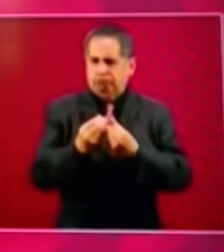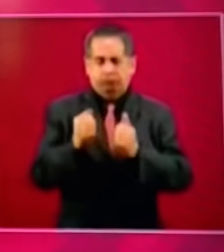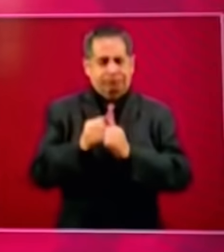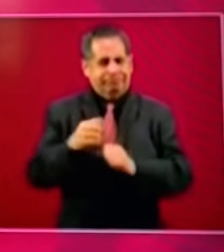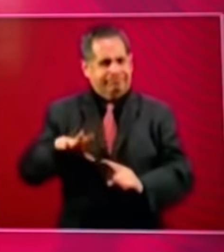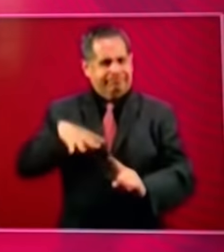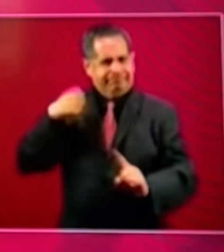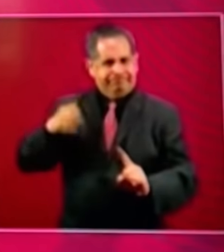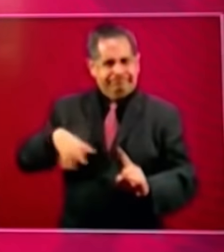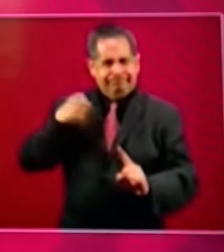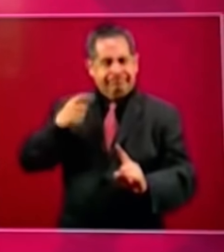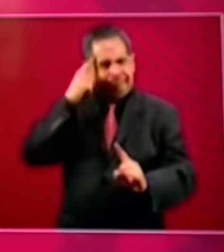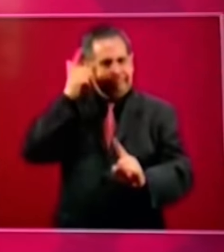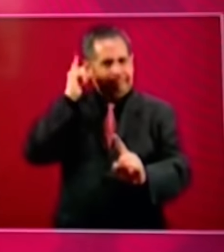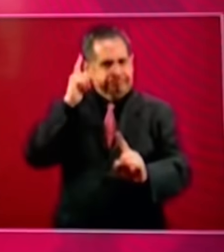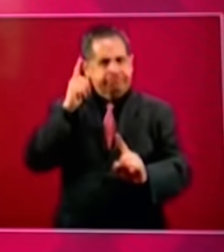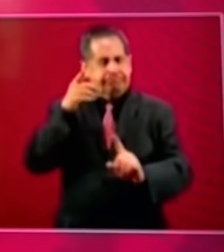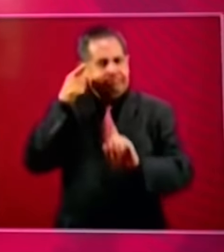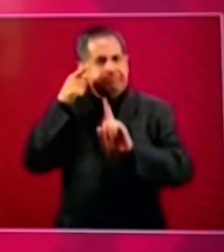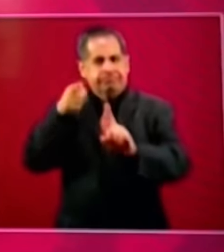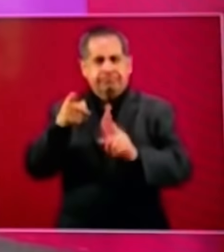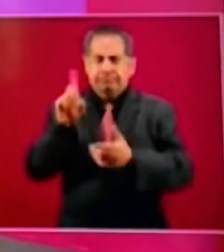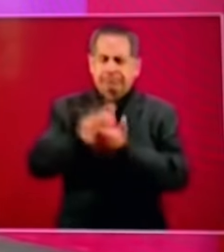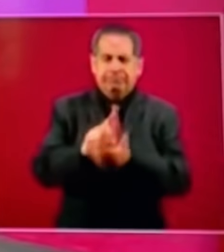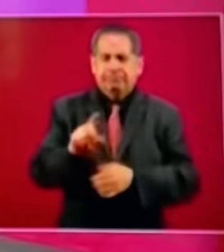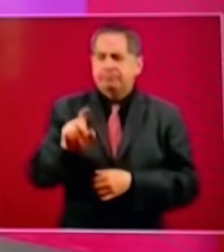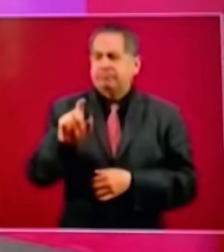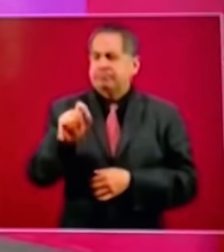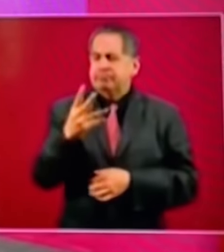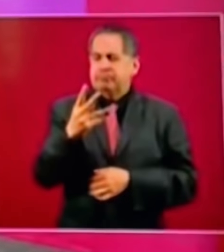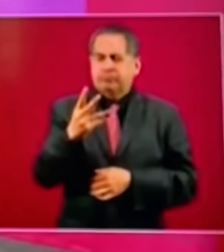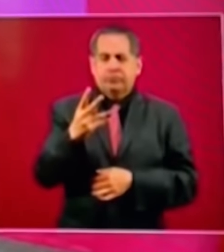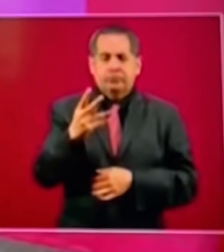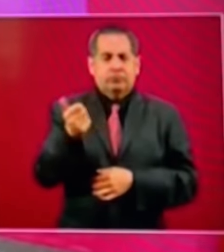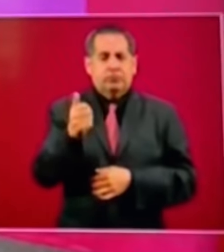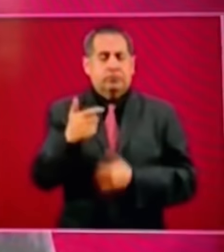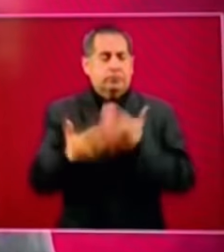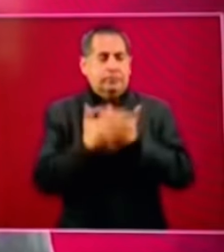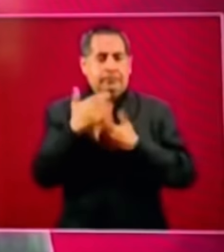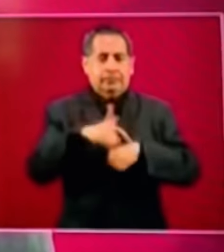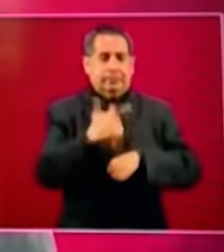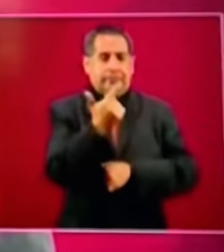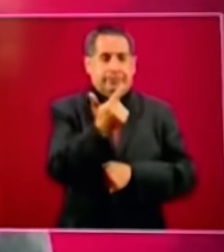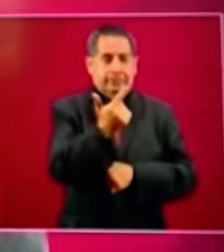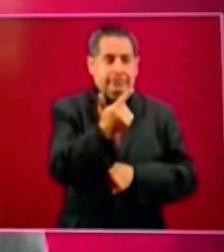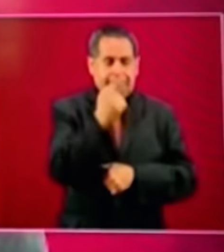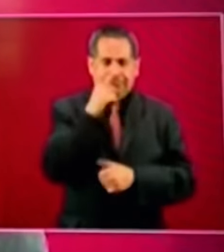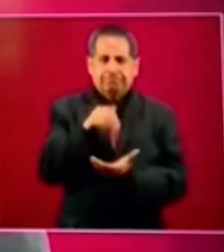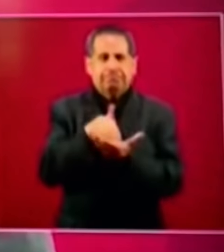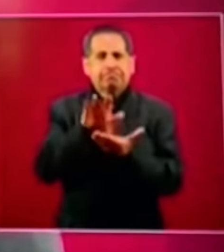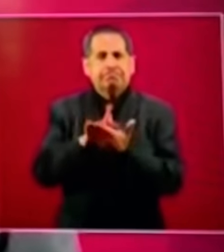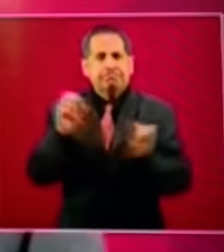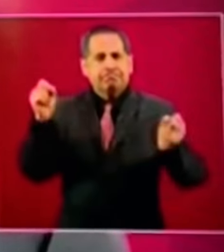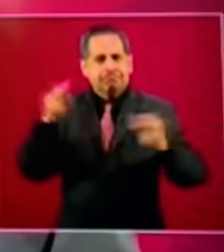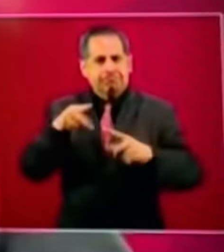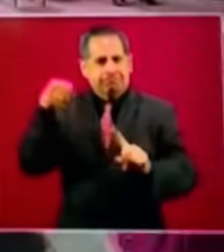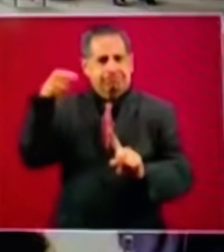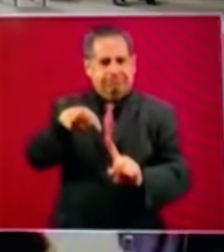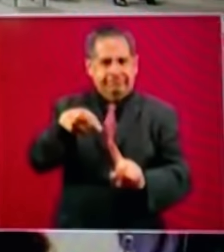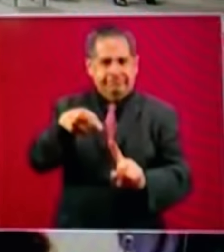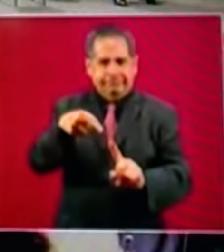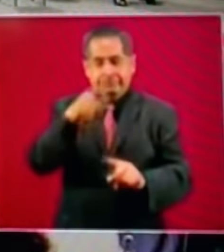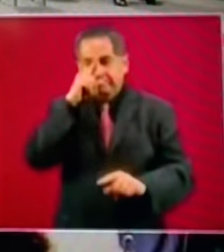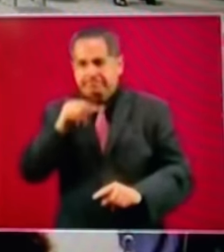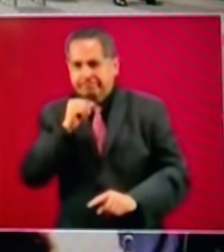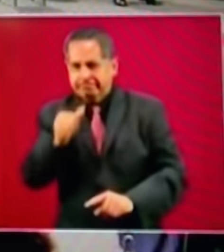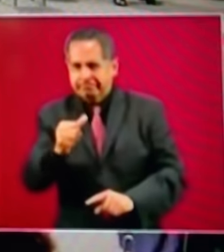esfuerzo esperando que llegue el 24 de agosto a las 7 de la mañana a esta cita que no se puede fallar muchas gracias